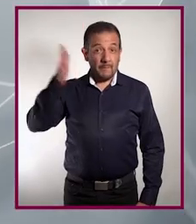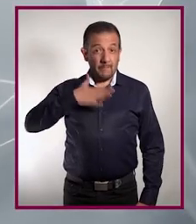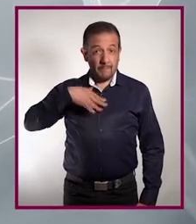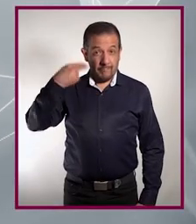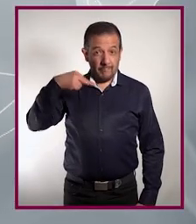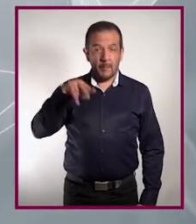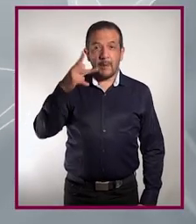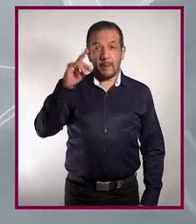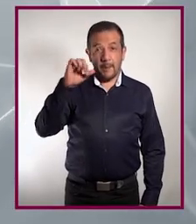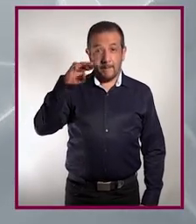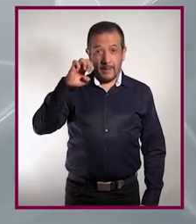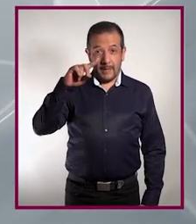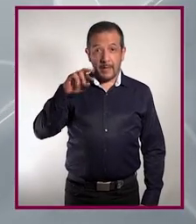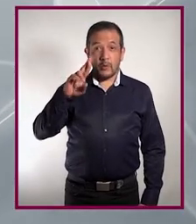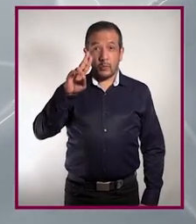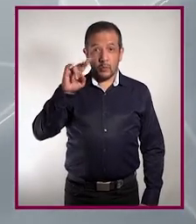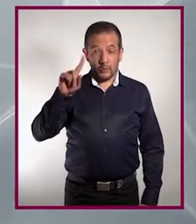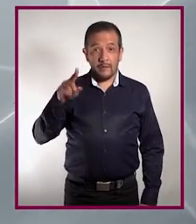joining